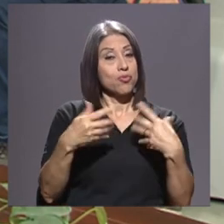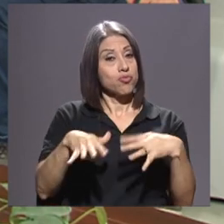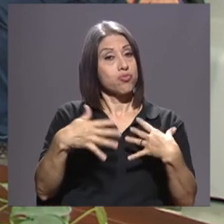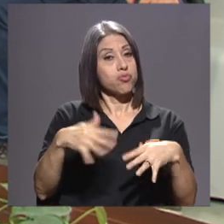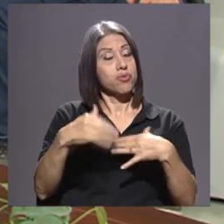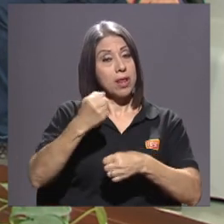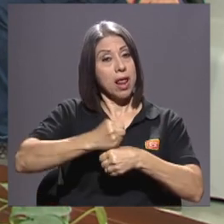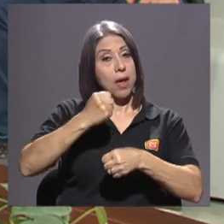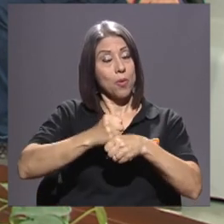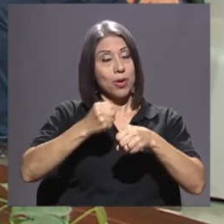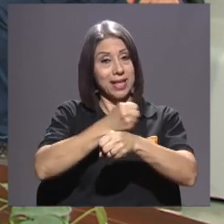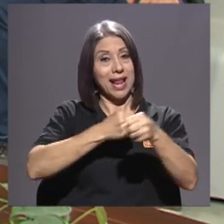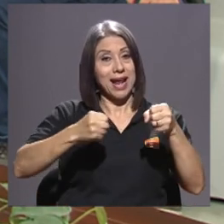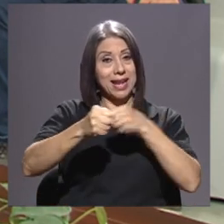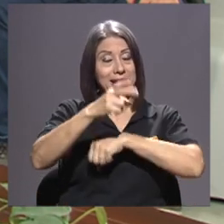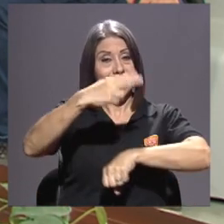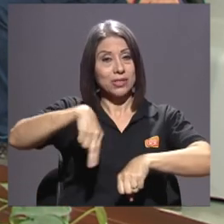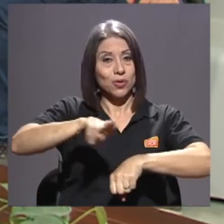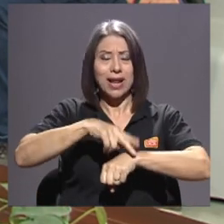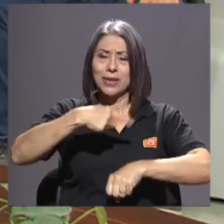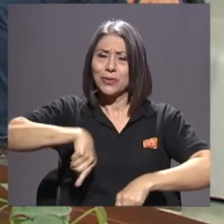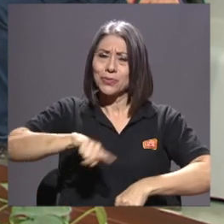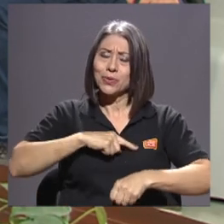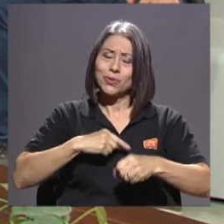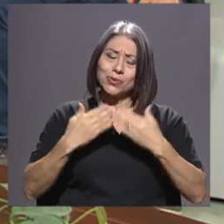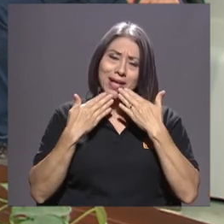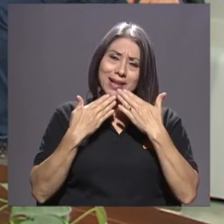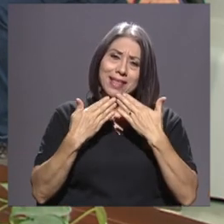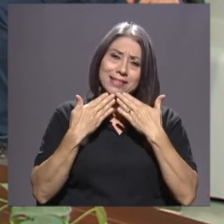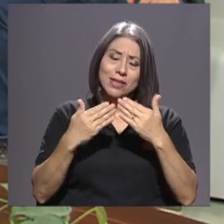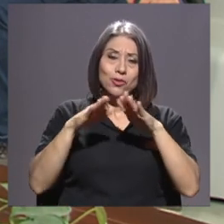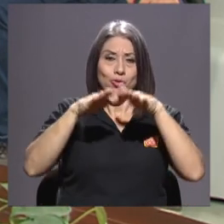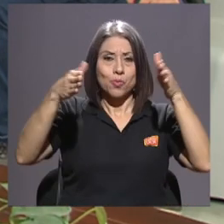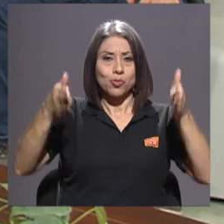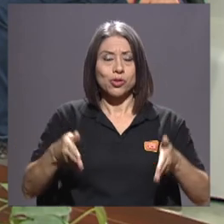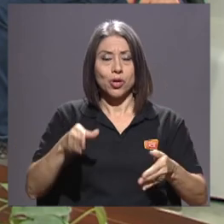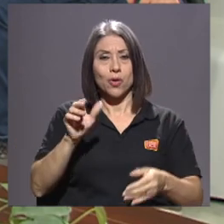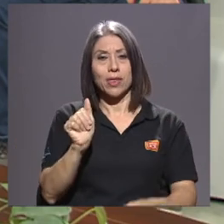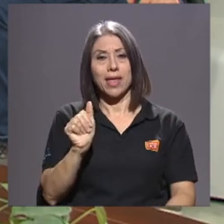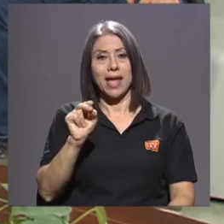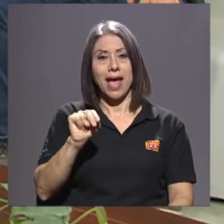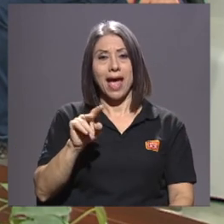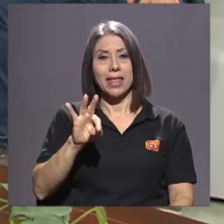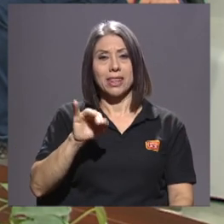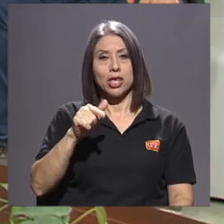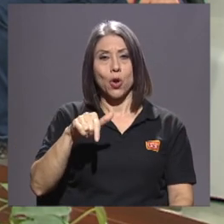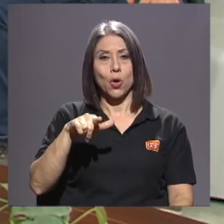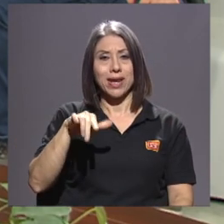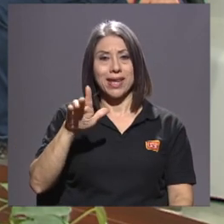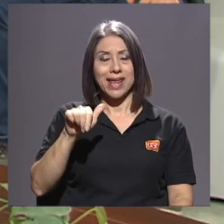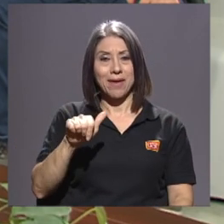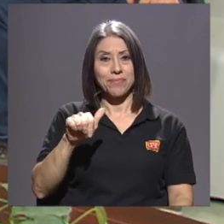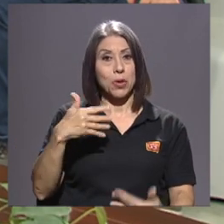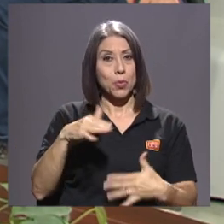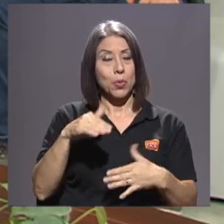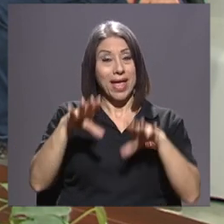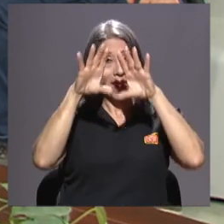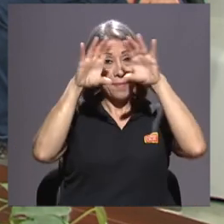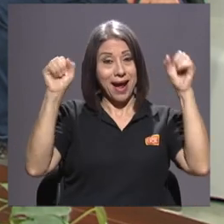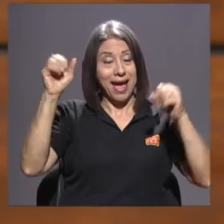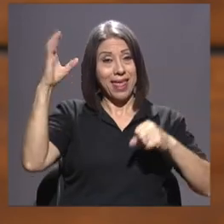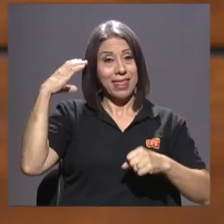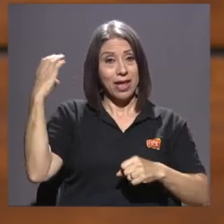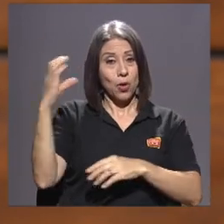Galería Nacional, con la cual estamos muy agradecidos desde el Museo de Antioquia, el apoyo de la Embajada de Colombia aquí